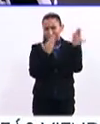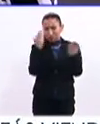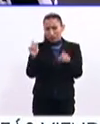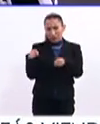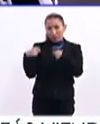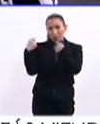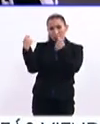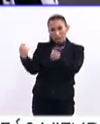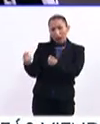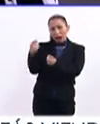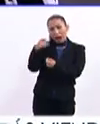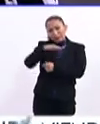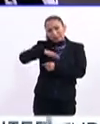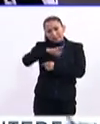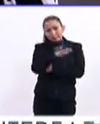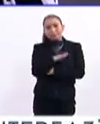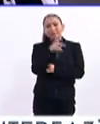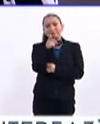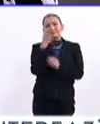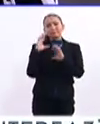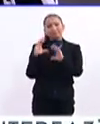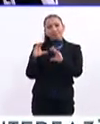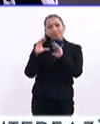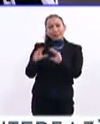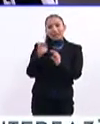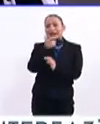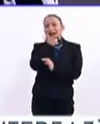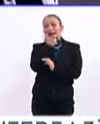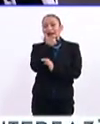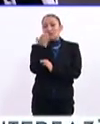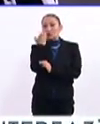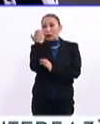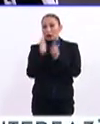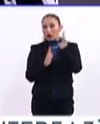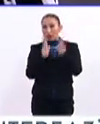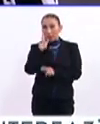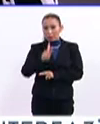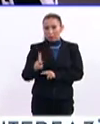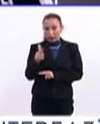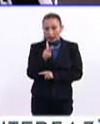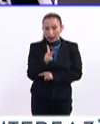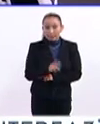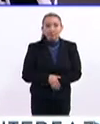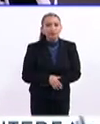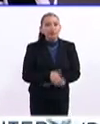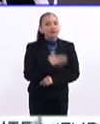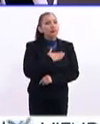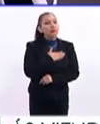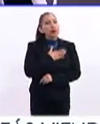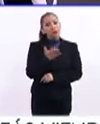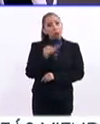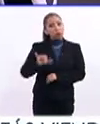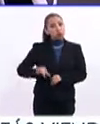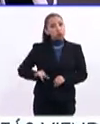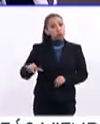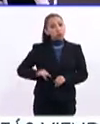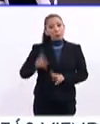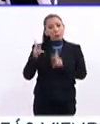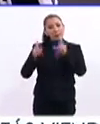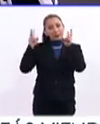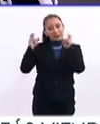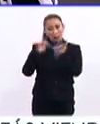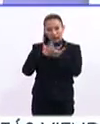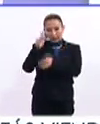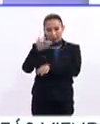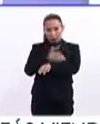ofrecen precisamente este tipo de capacitaciones de inglés a escuelas normales públicas. Y bueno, pues interesante platicar de este